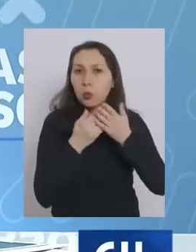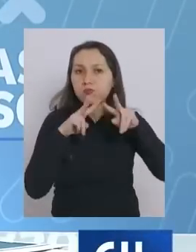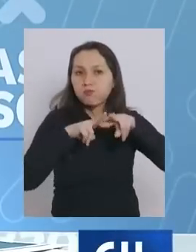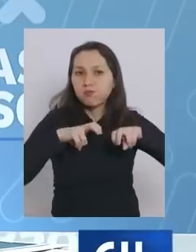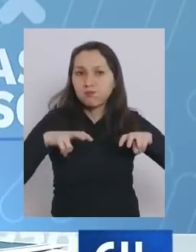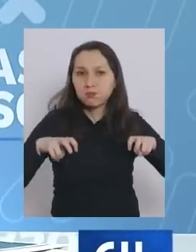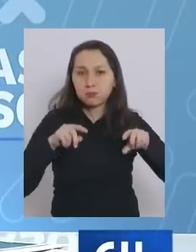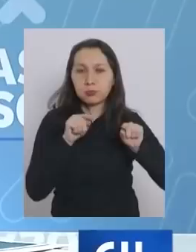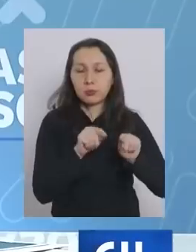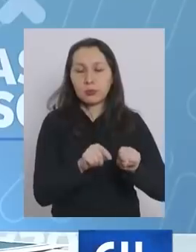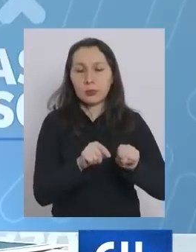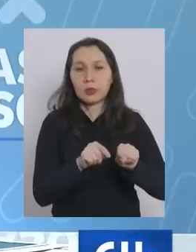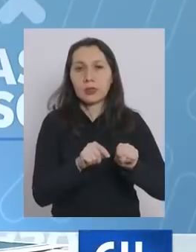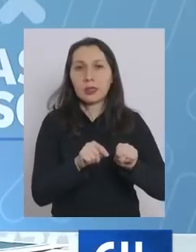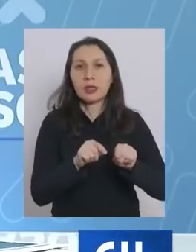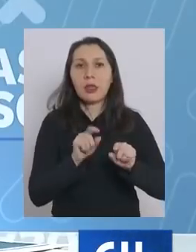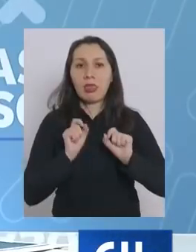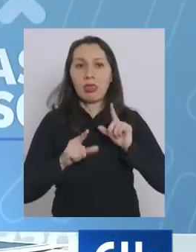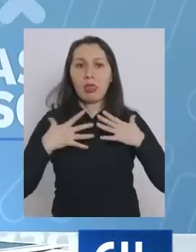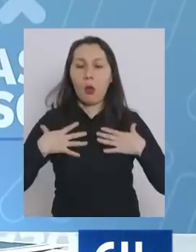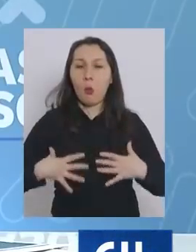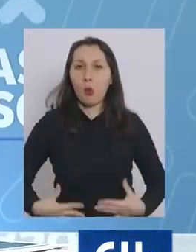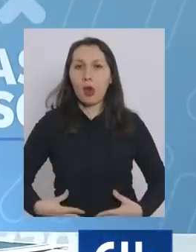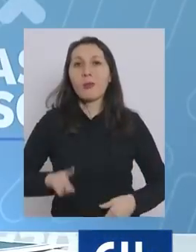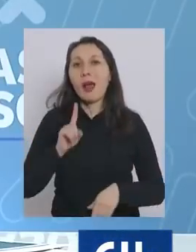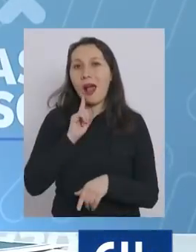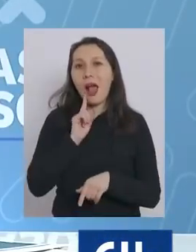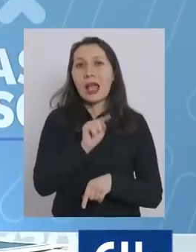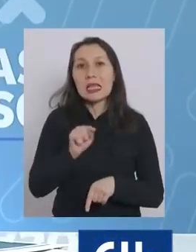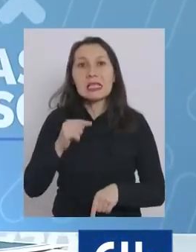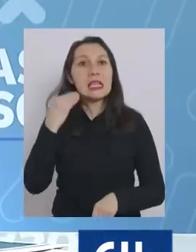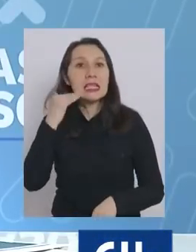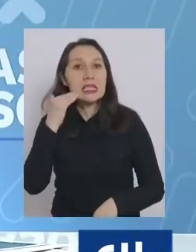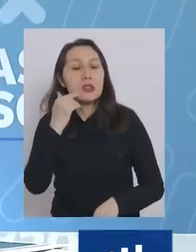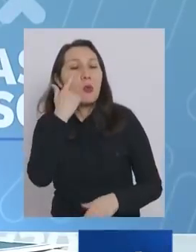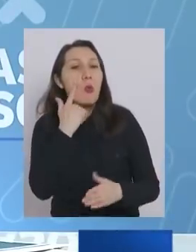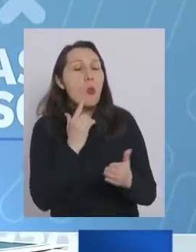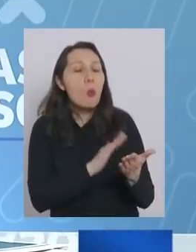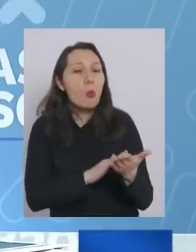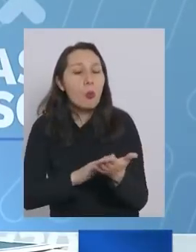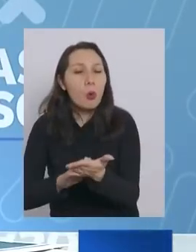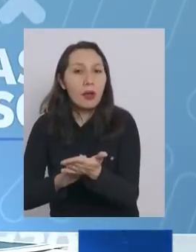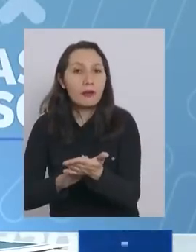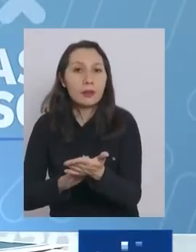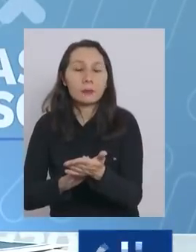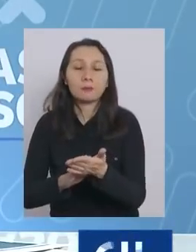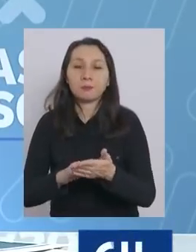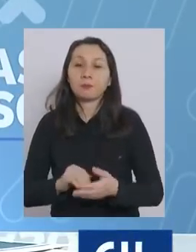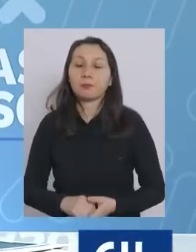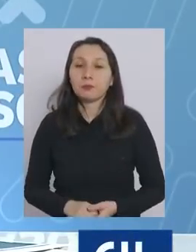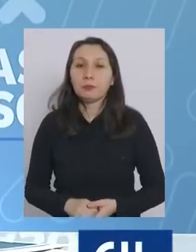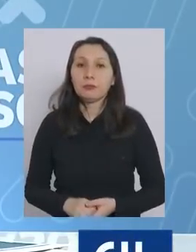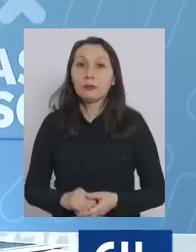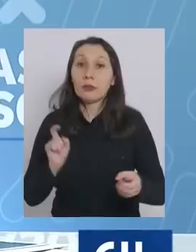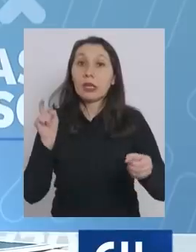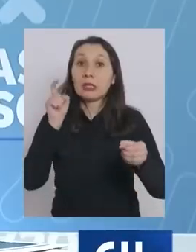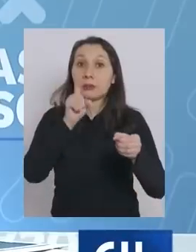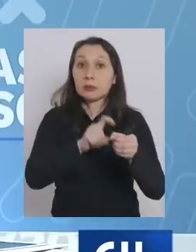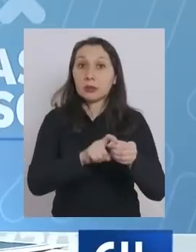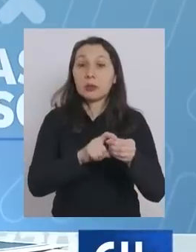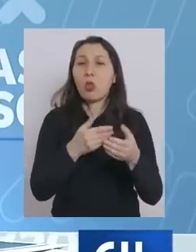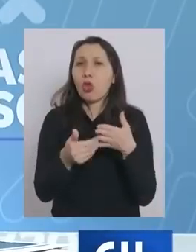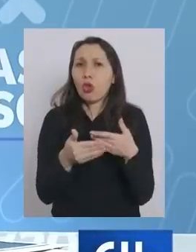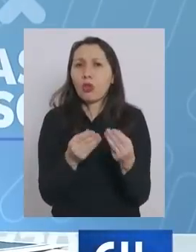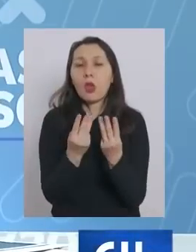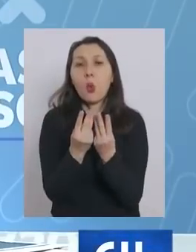a la respuesta inmunitaria que están teniendo esos niños la inscripción se hizo a través de una